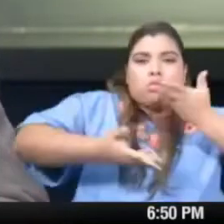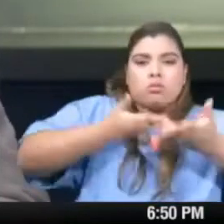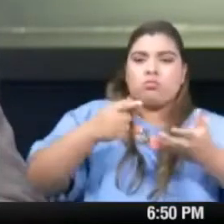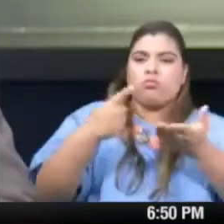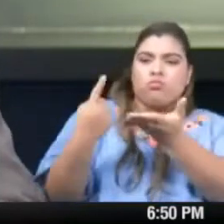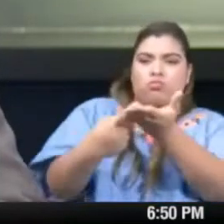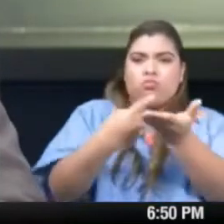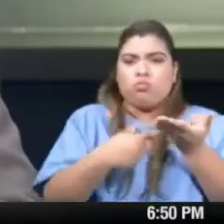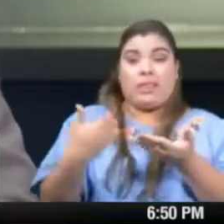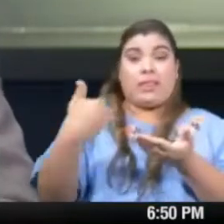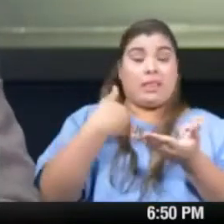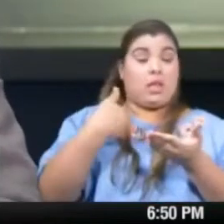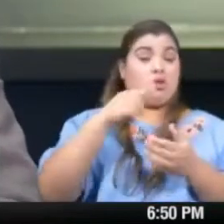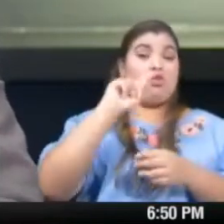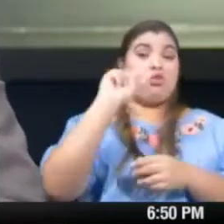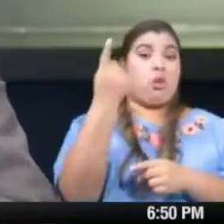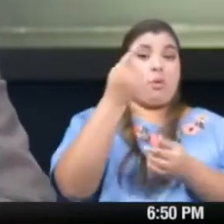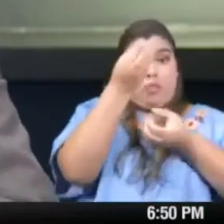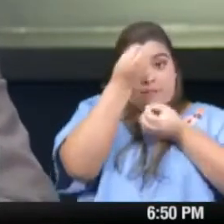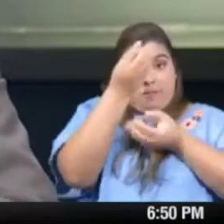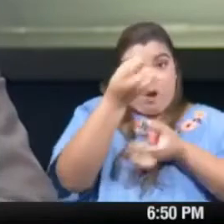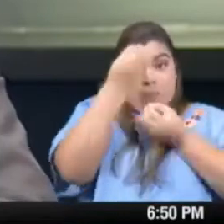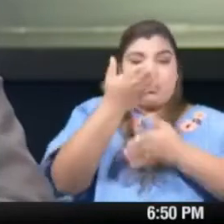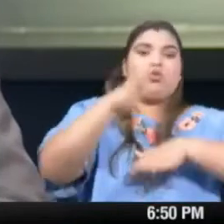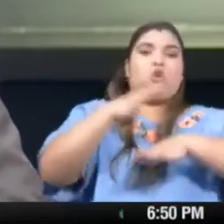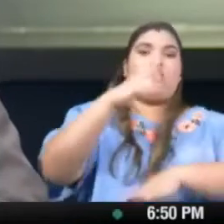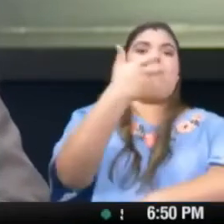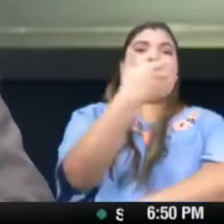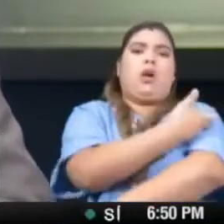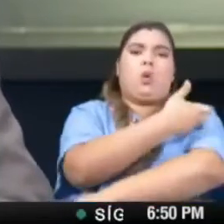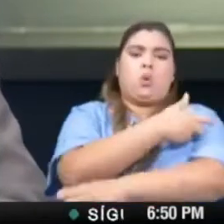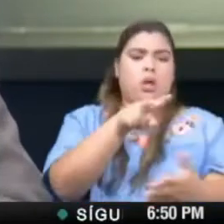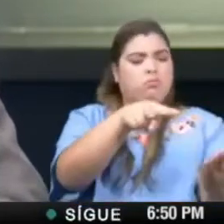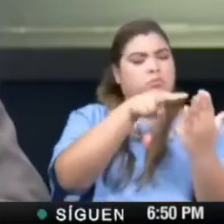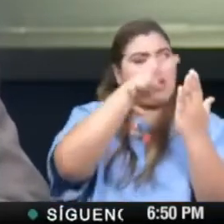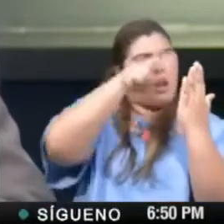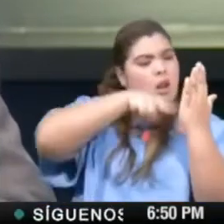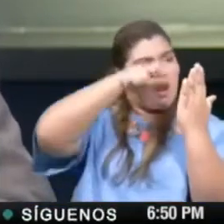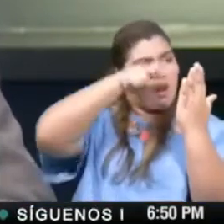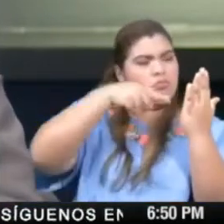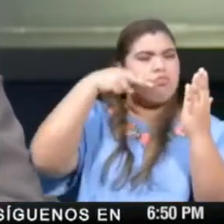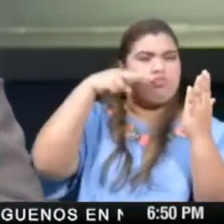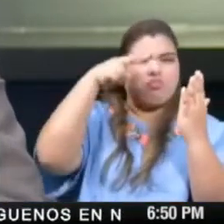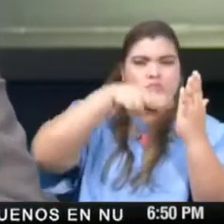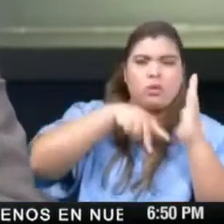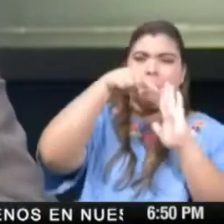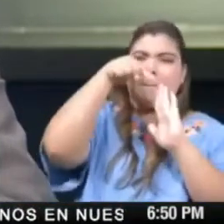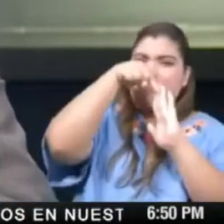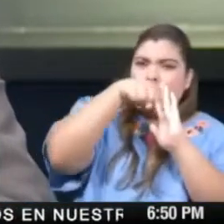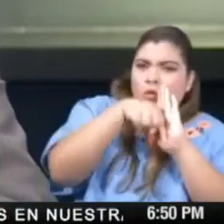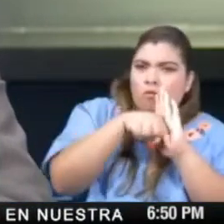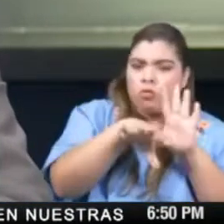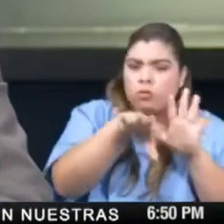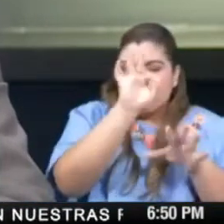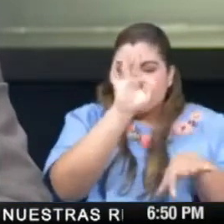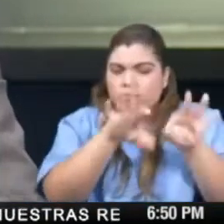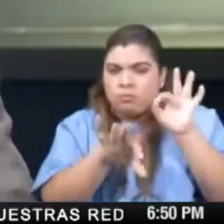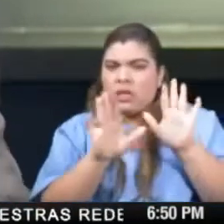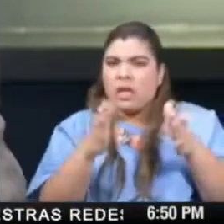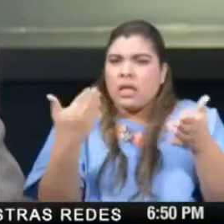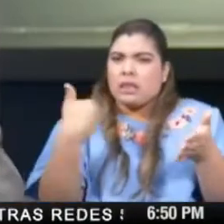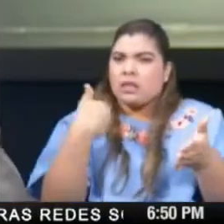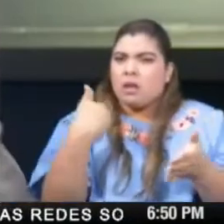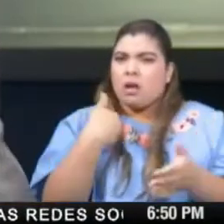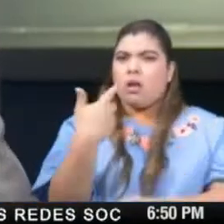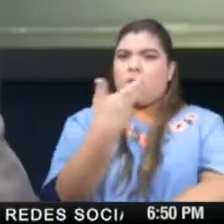información, a buscarla, analizarla, procesarla y ver las características de cada